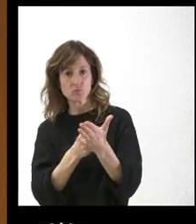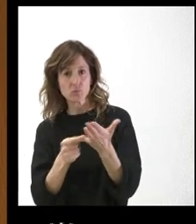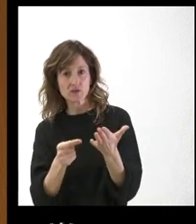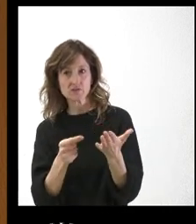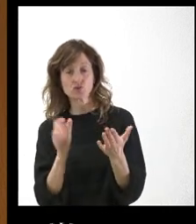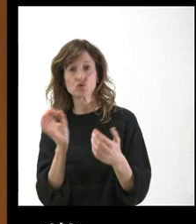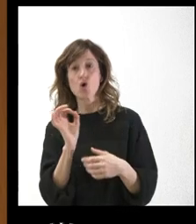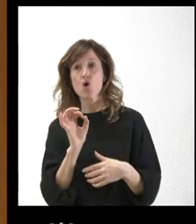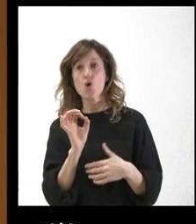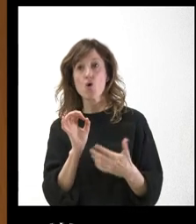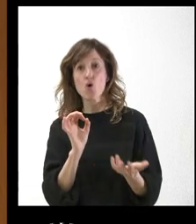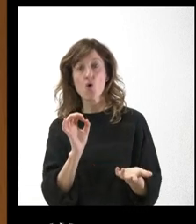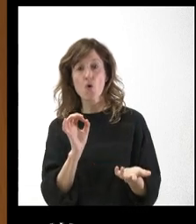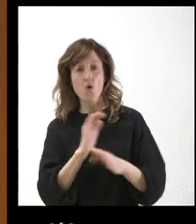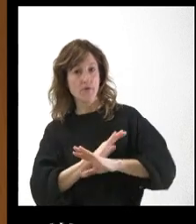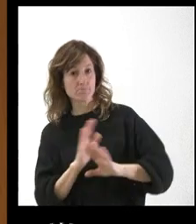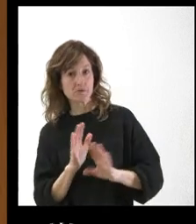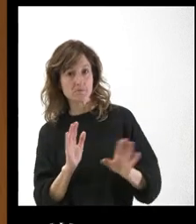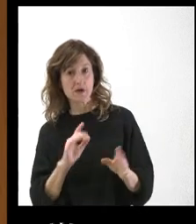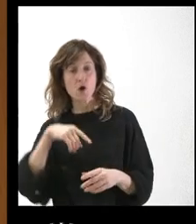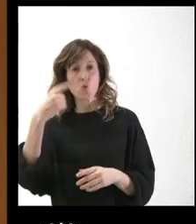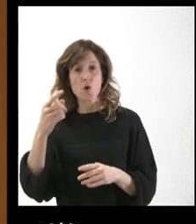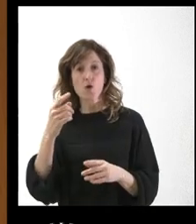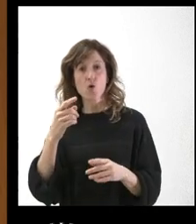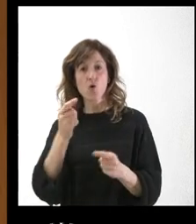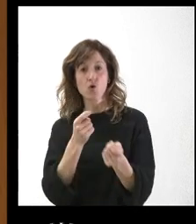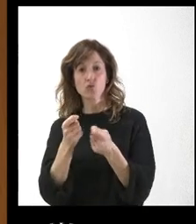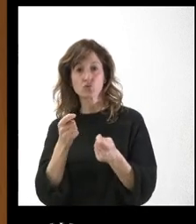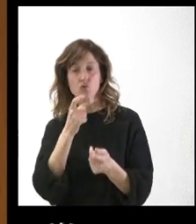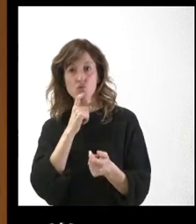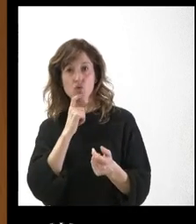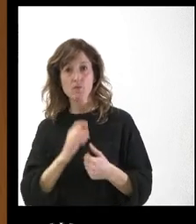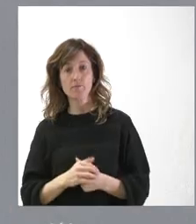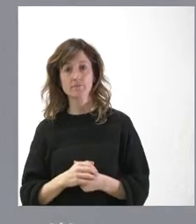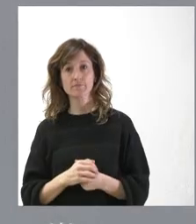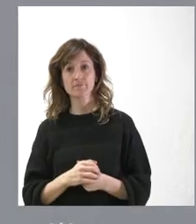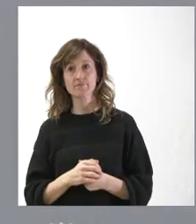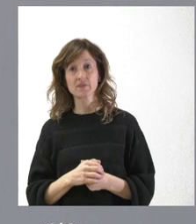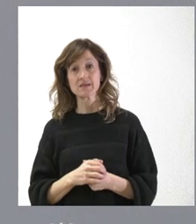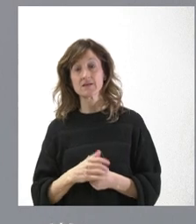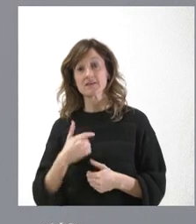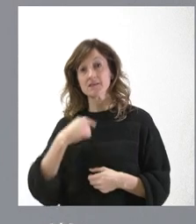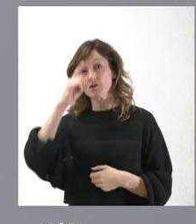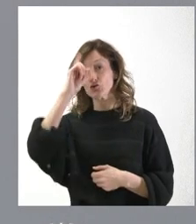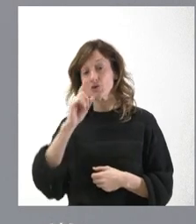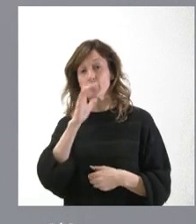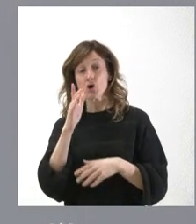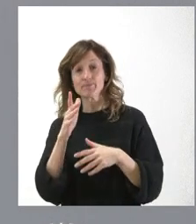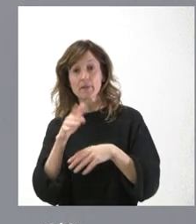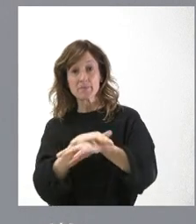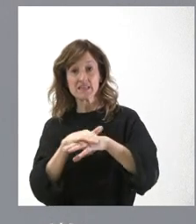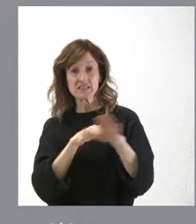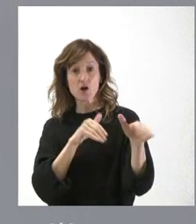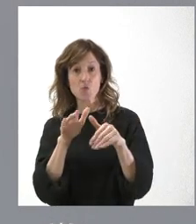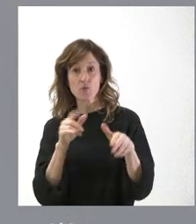¿Se dejaría estar y se harían los ajustes luego como fuera? Es que no nos ha convocado la ministra. Y entonces